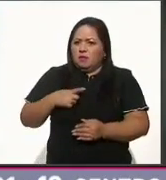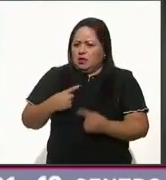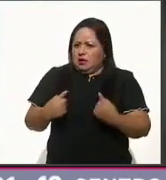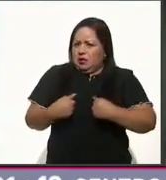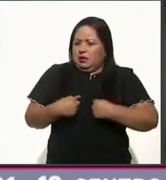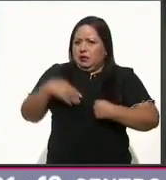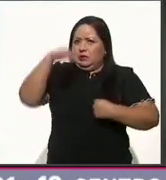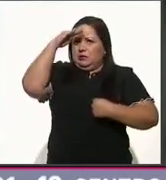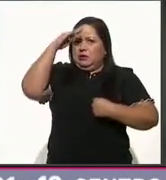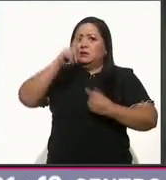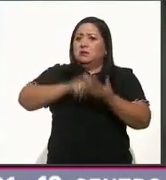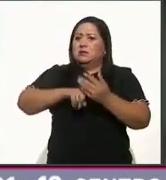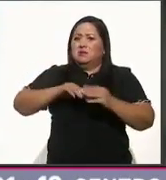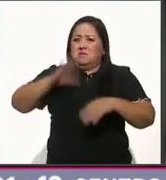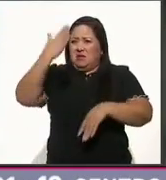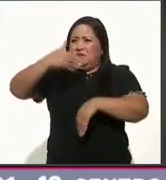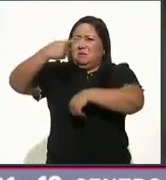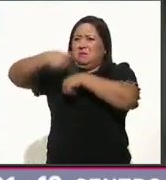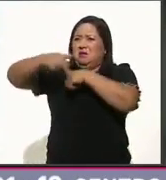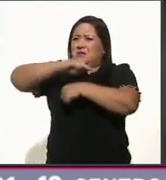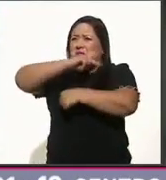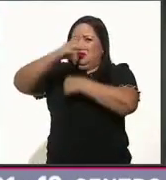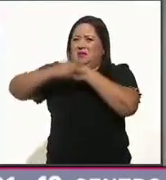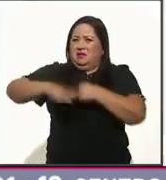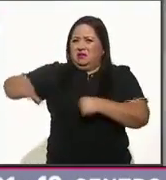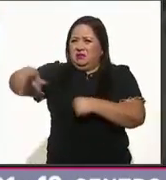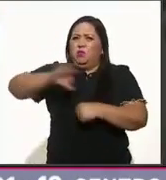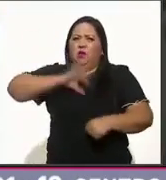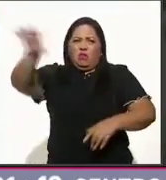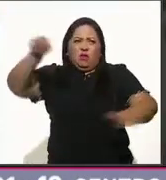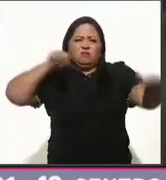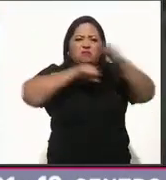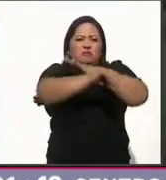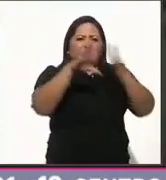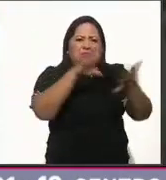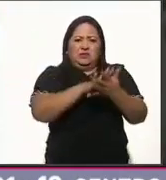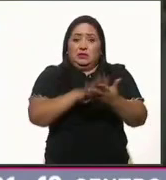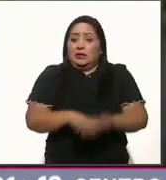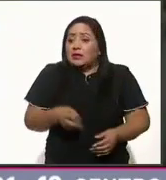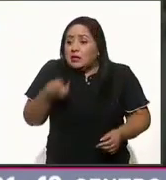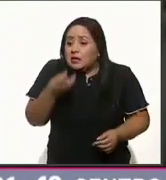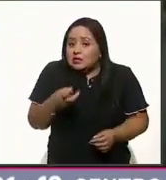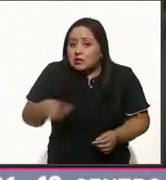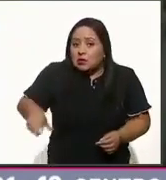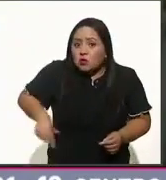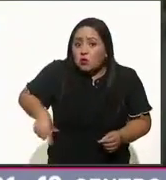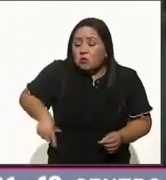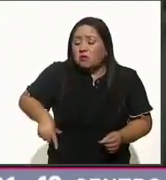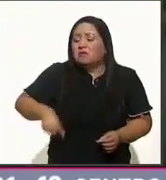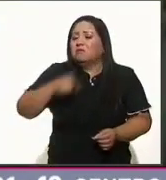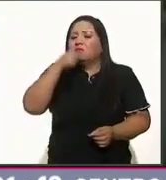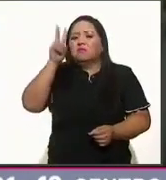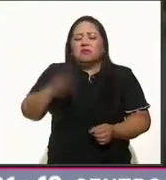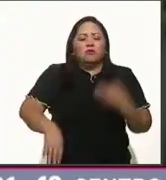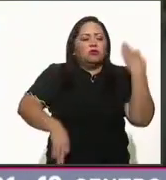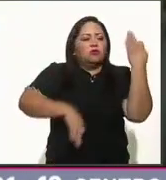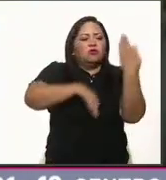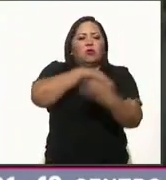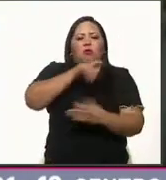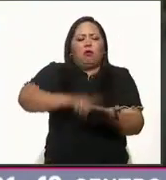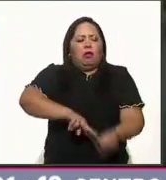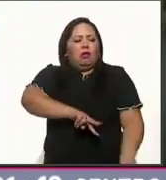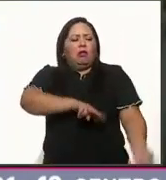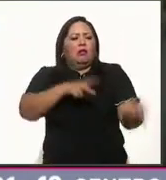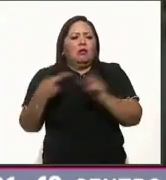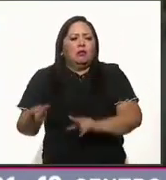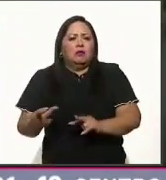mismo. Y uno de los criminales más peligrosos del país estaría en la cárcel. Este es un gobierno donde efectivamente todo es al revés